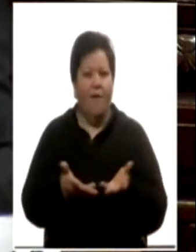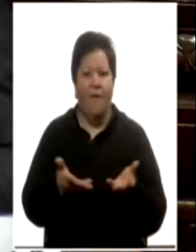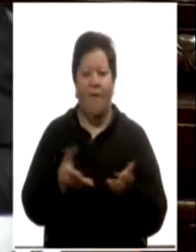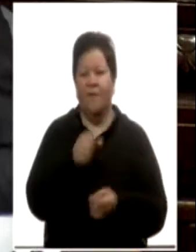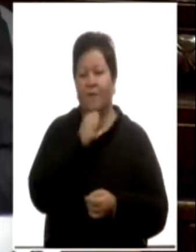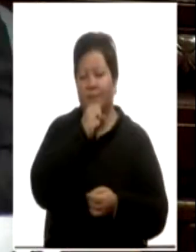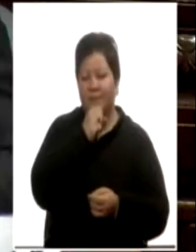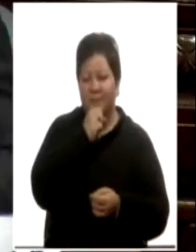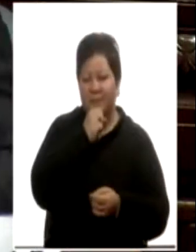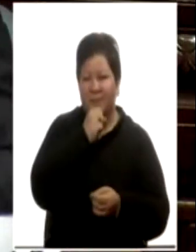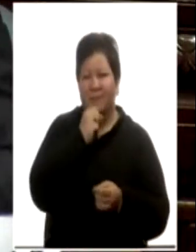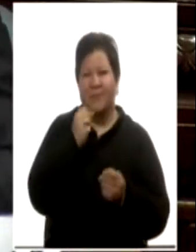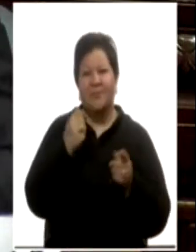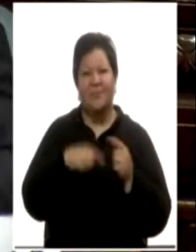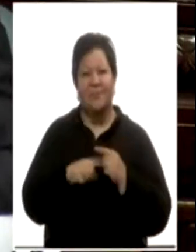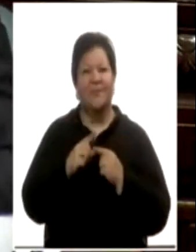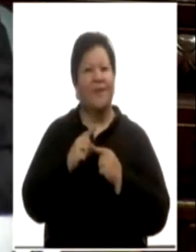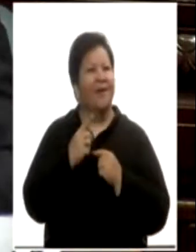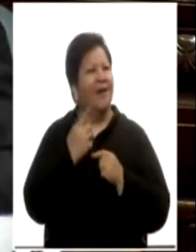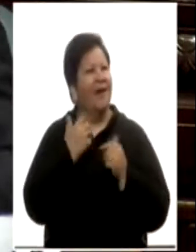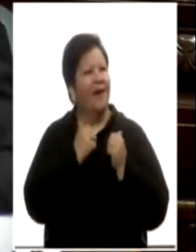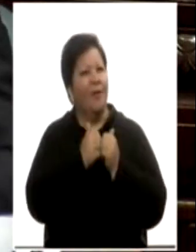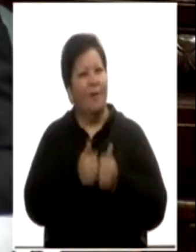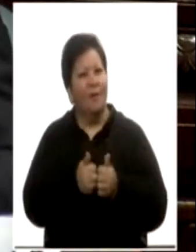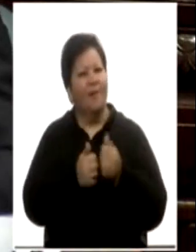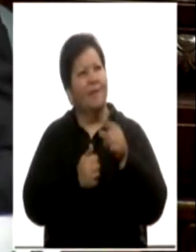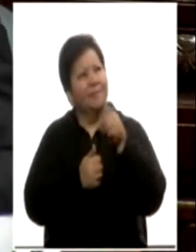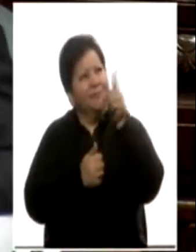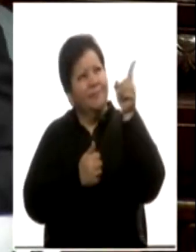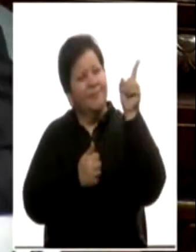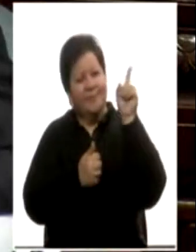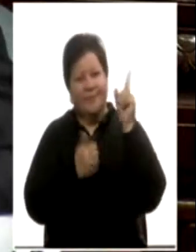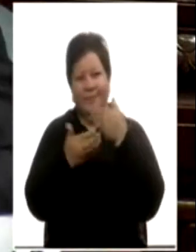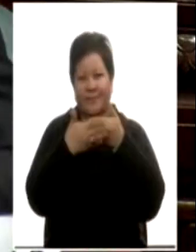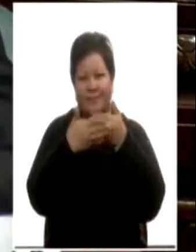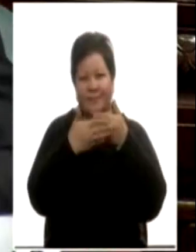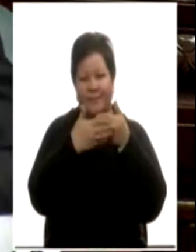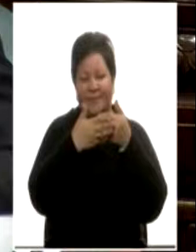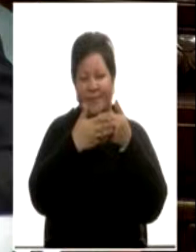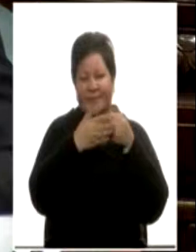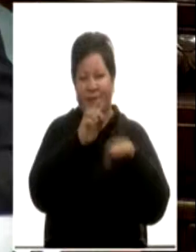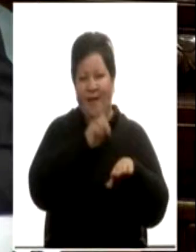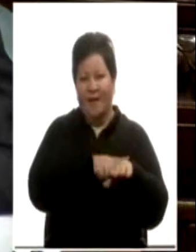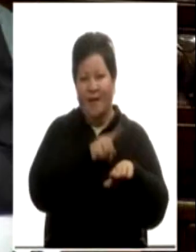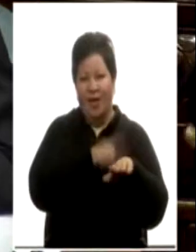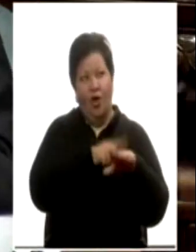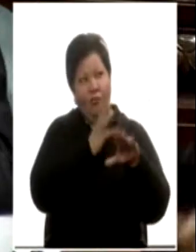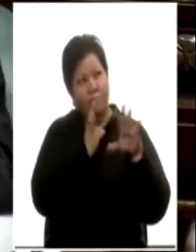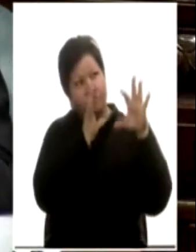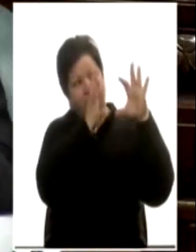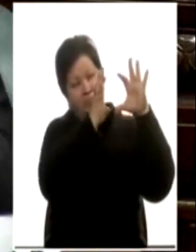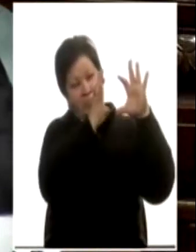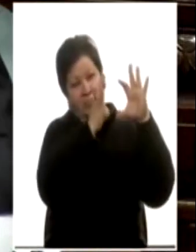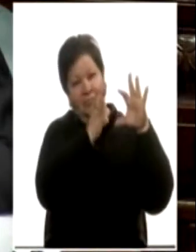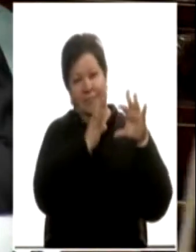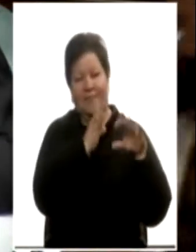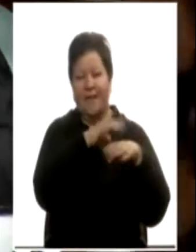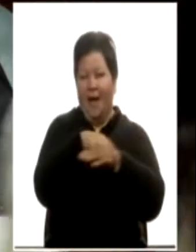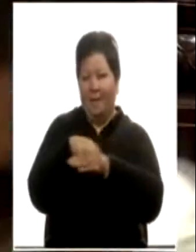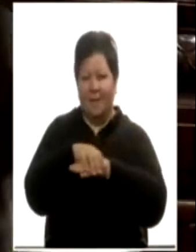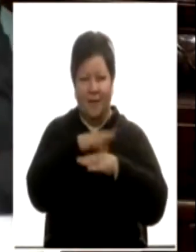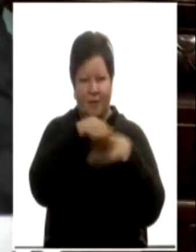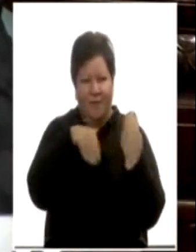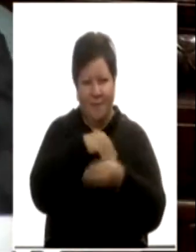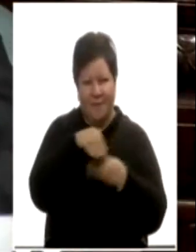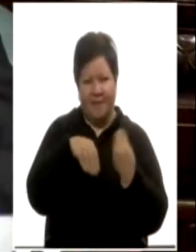desde la primera barra, ahí sobre el reloj, junto a su familia y amigos, lo cual es un honor para el